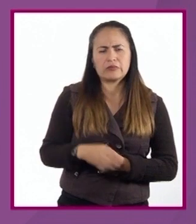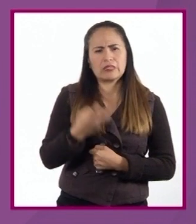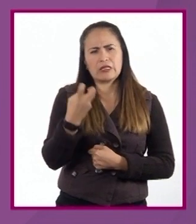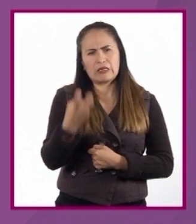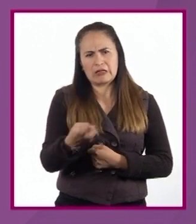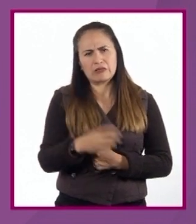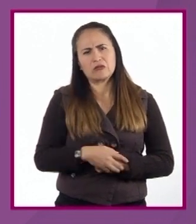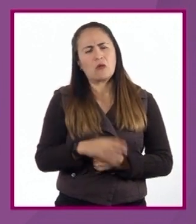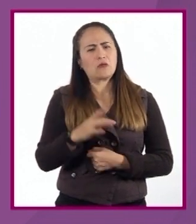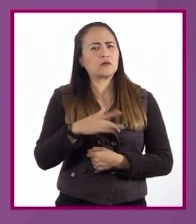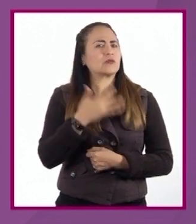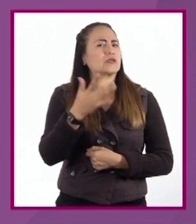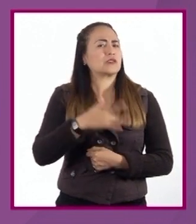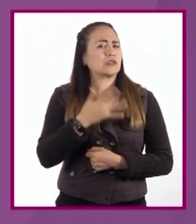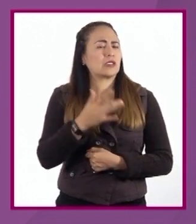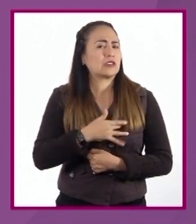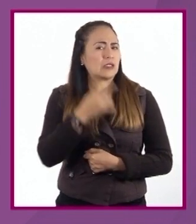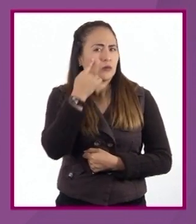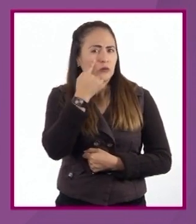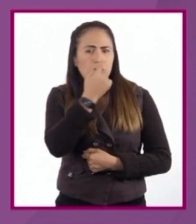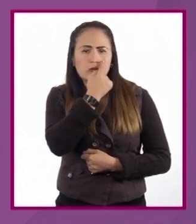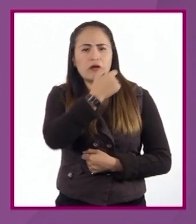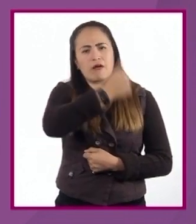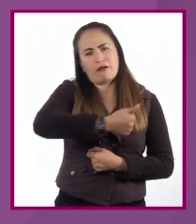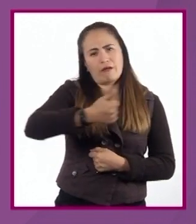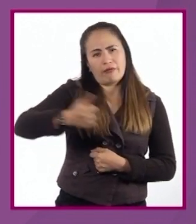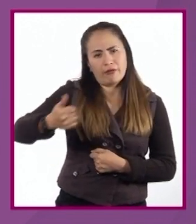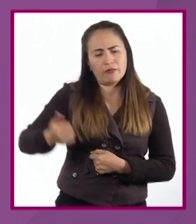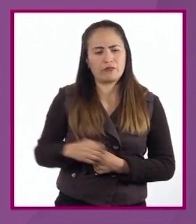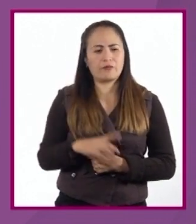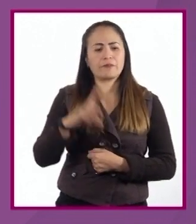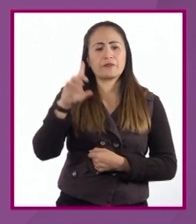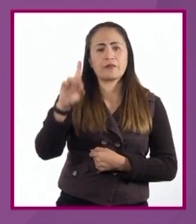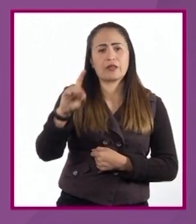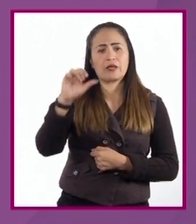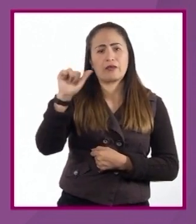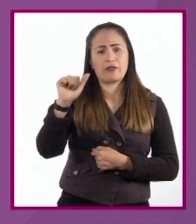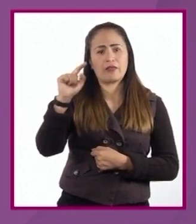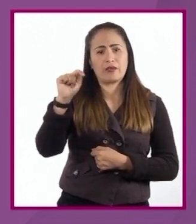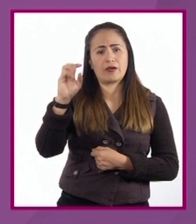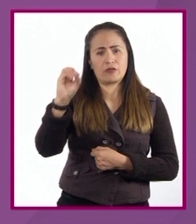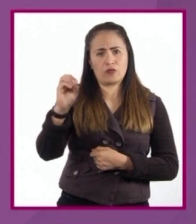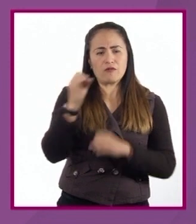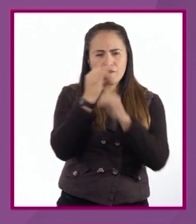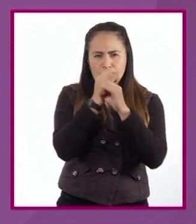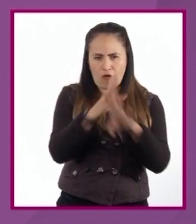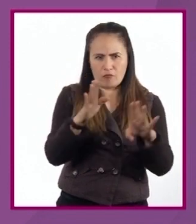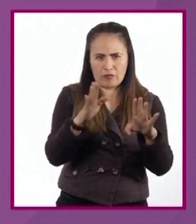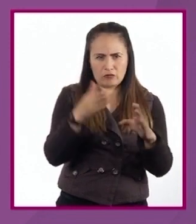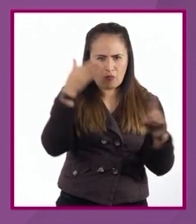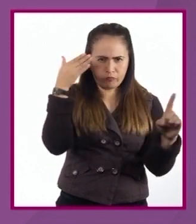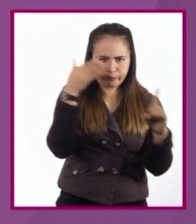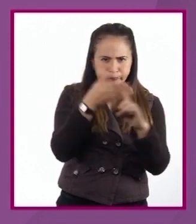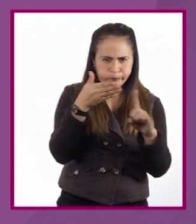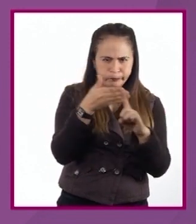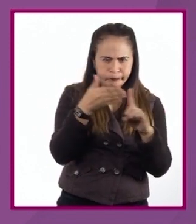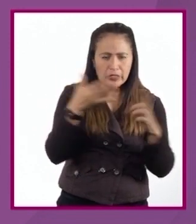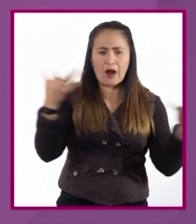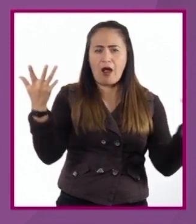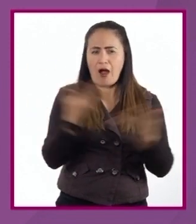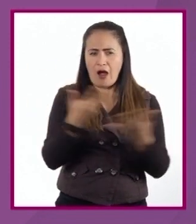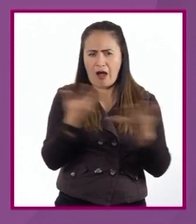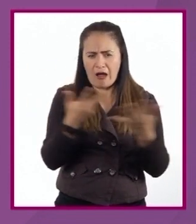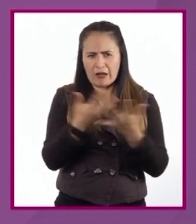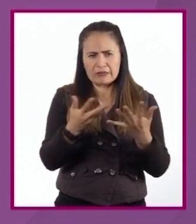terreno de la subjetividad. Un dato es toda aquella información concreta sobre hechos o elementos que